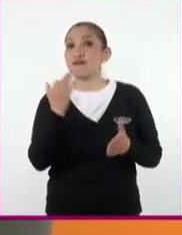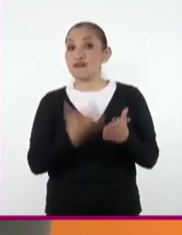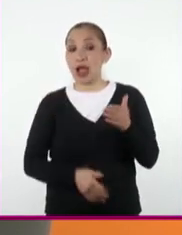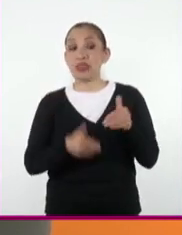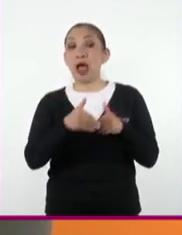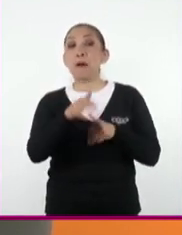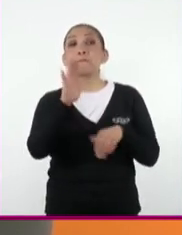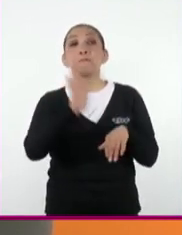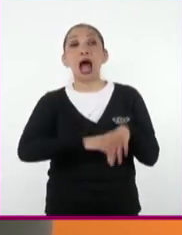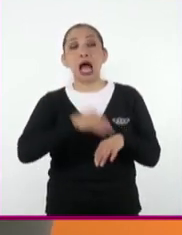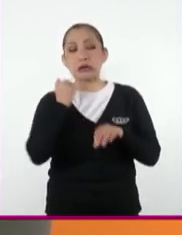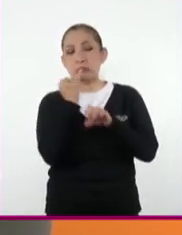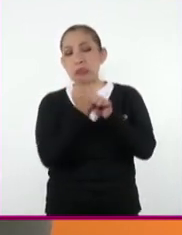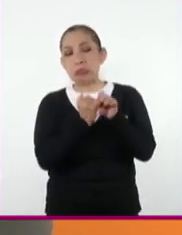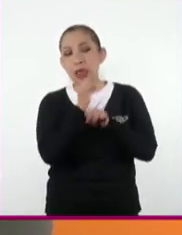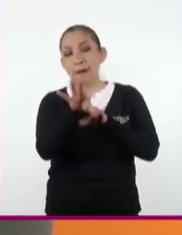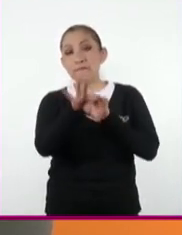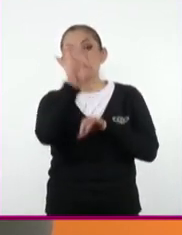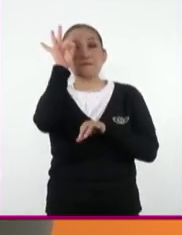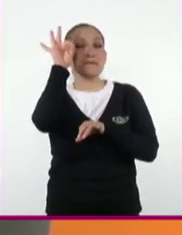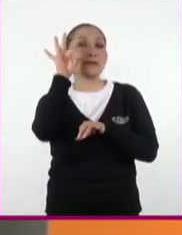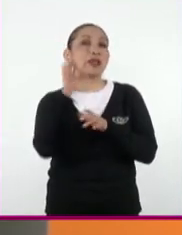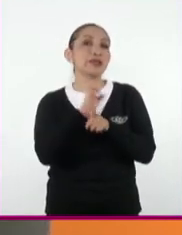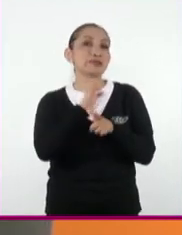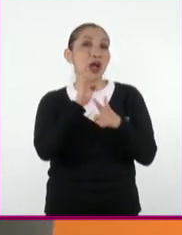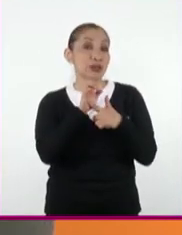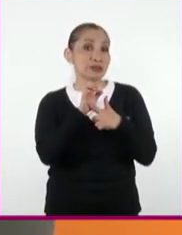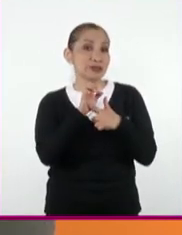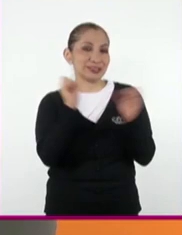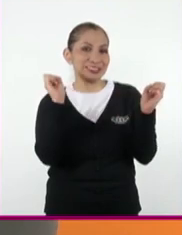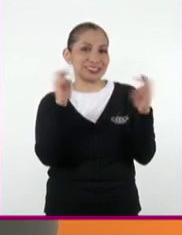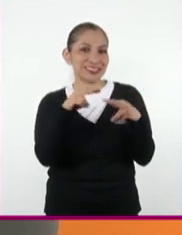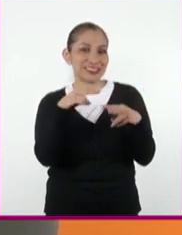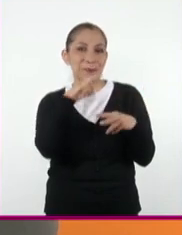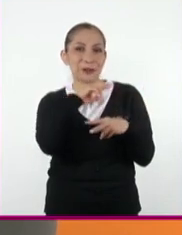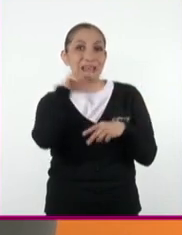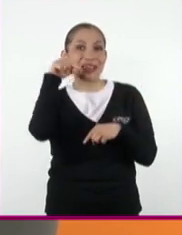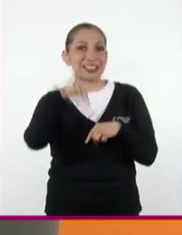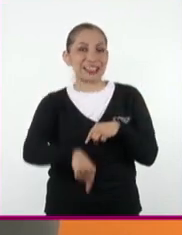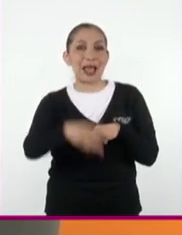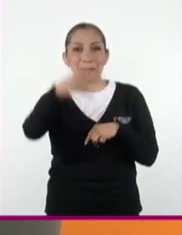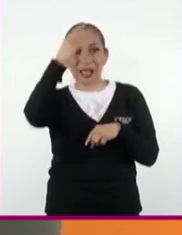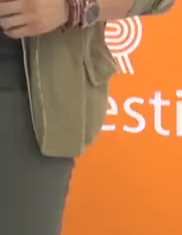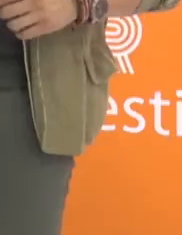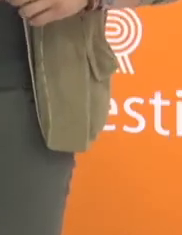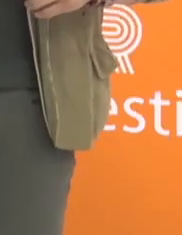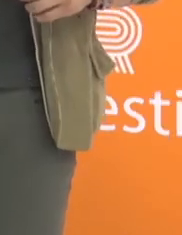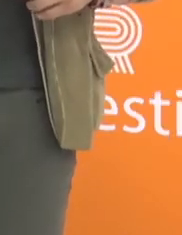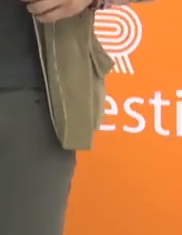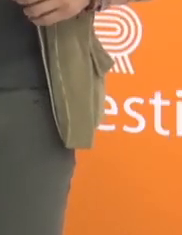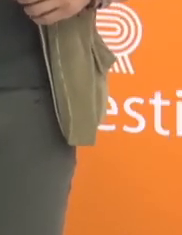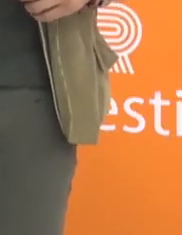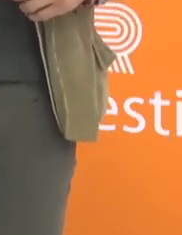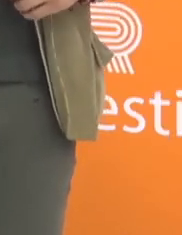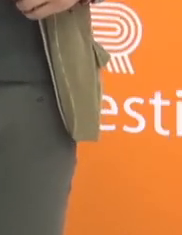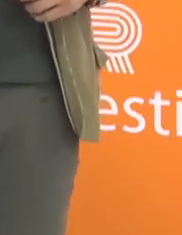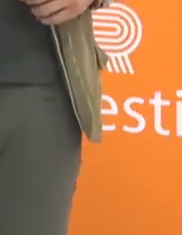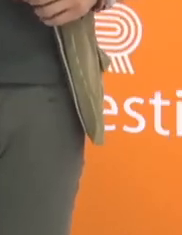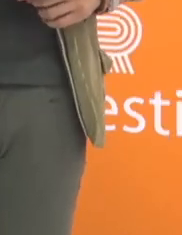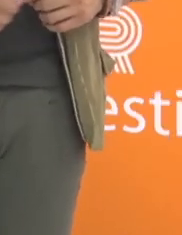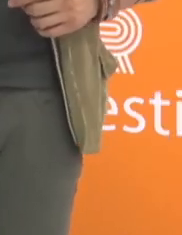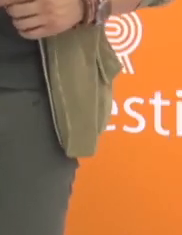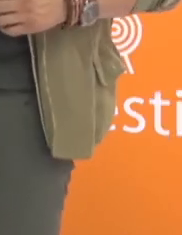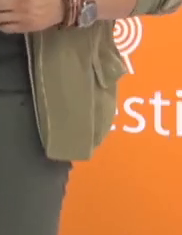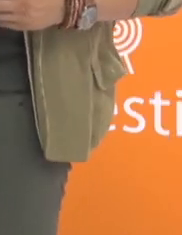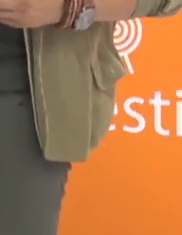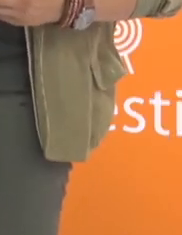nos queda mucho por explorar y descubrir. Así que nos vemos pronto aquí en Aprende en Casa 2. ¡Hasta la